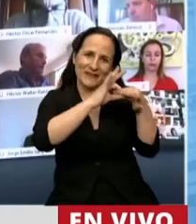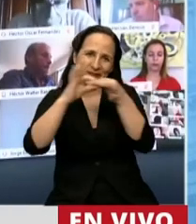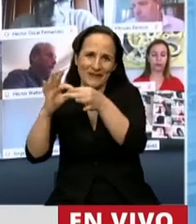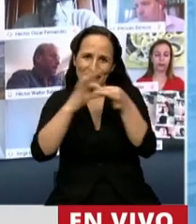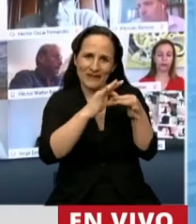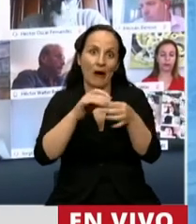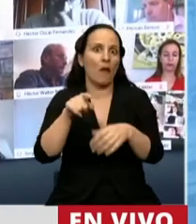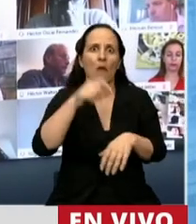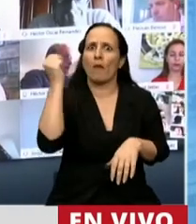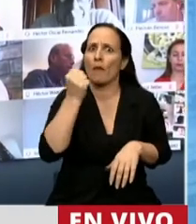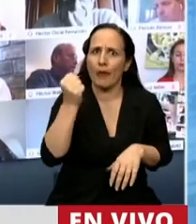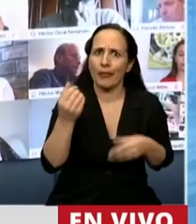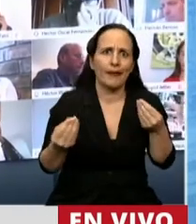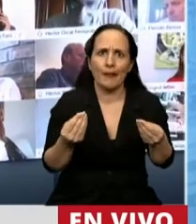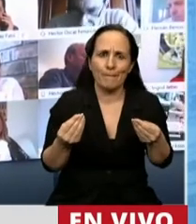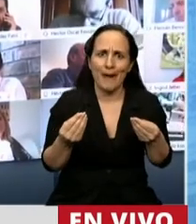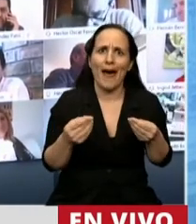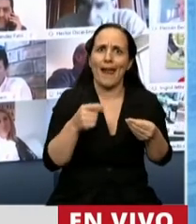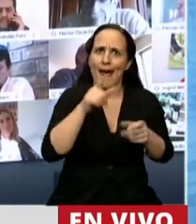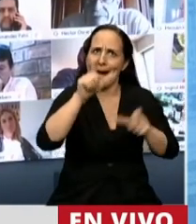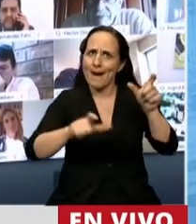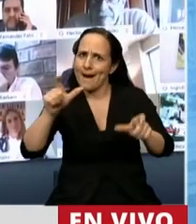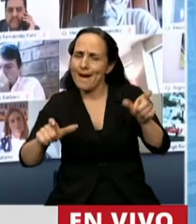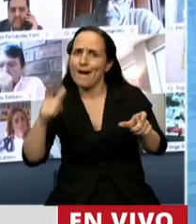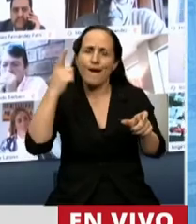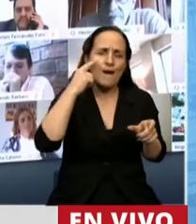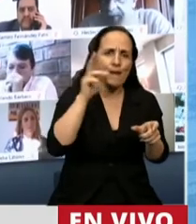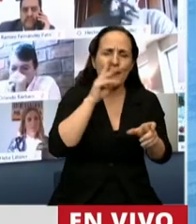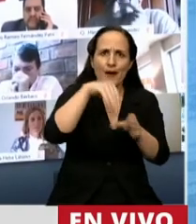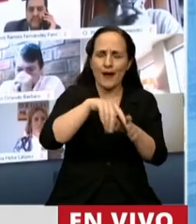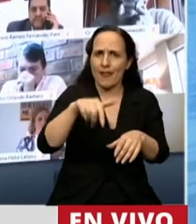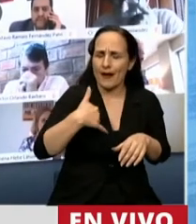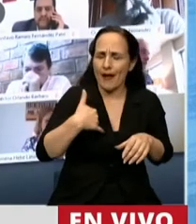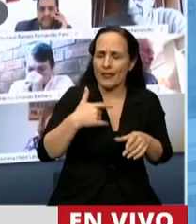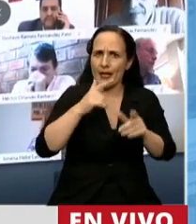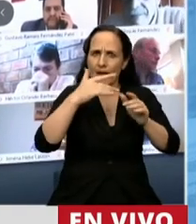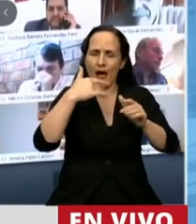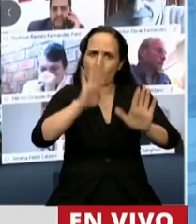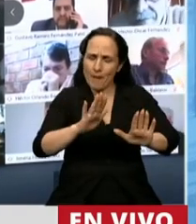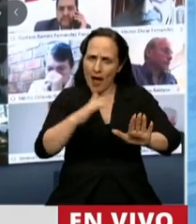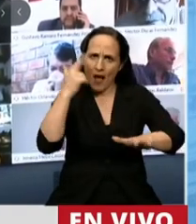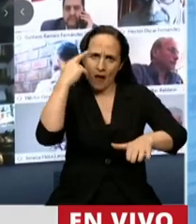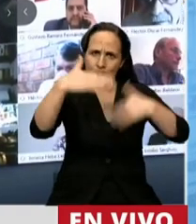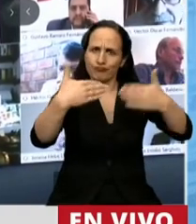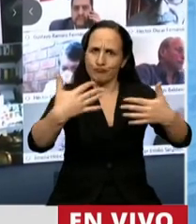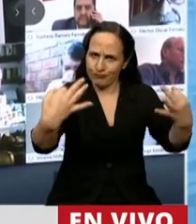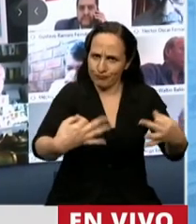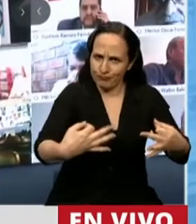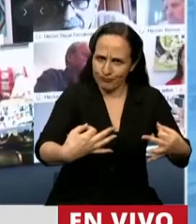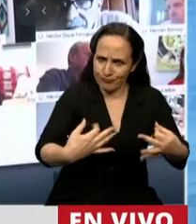enormemente para mejorar las capacidades de nuestras Fuerzas Armadas, para que la